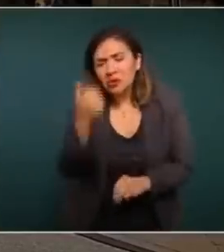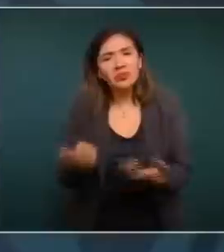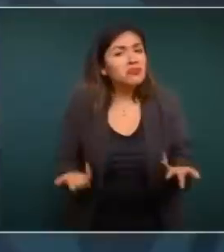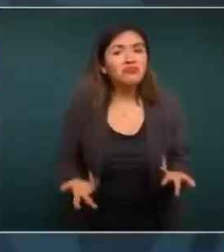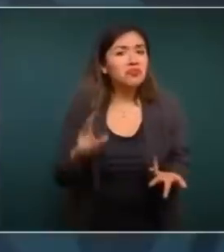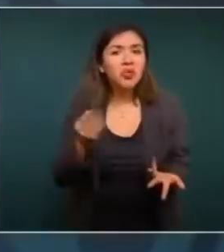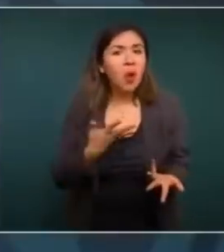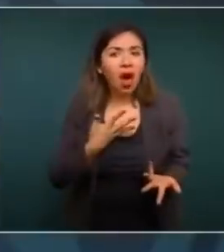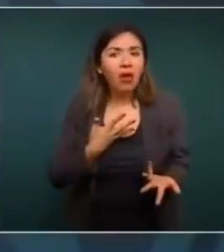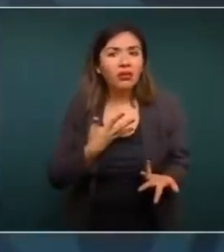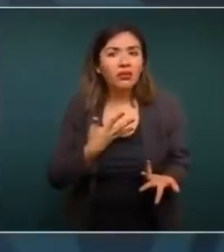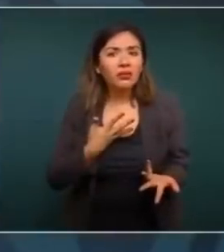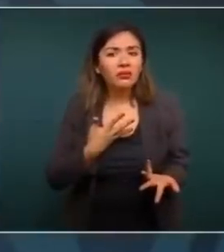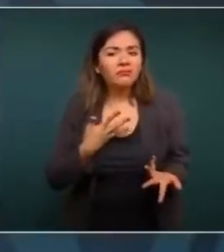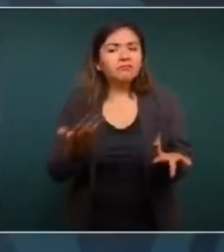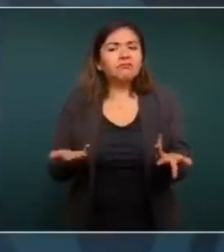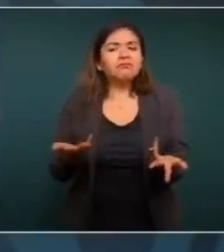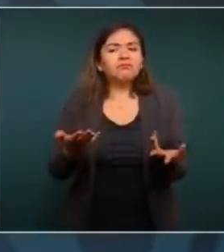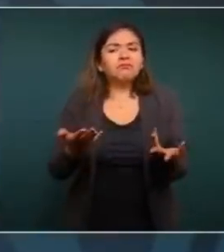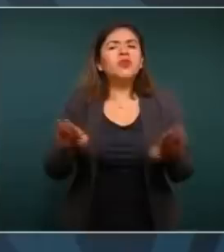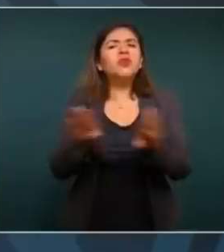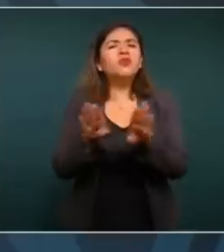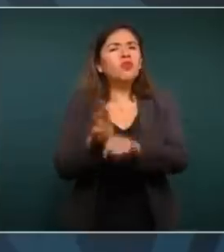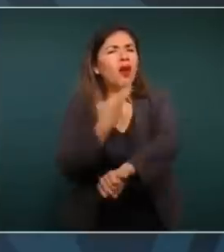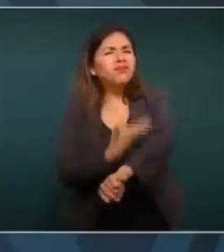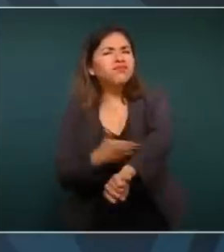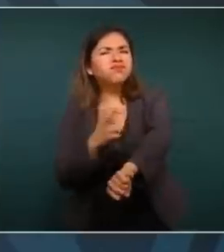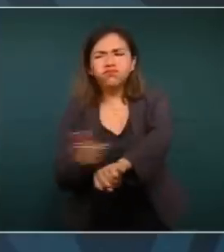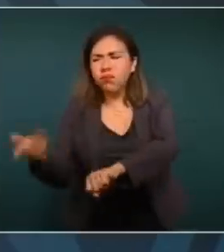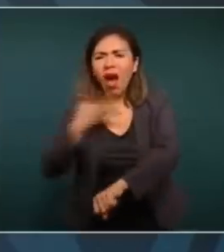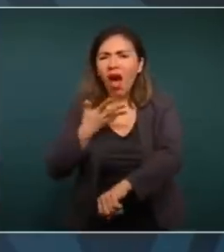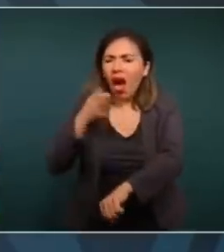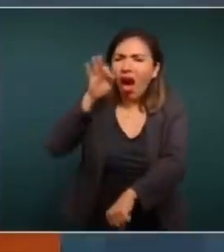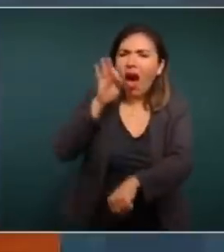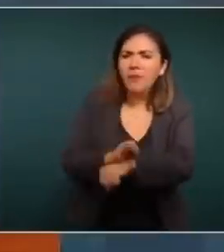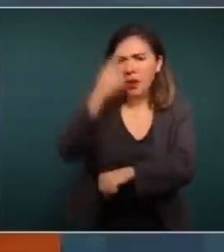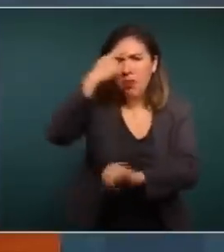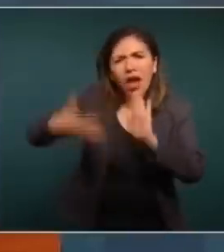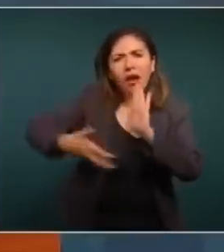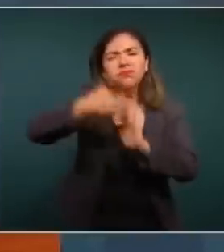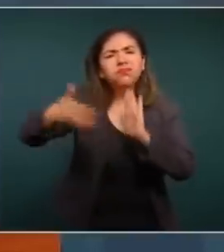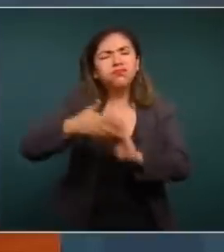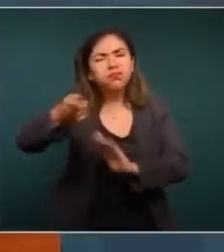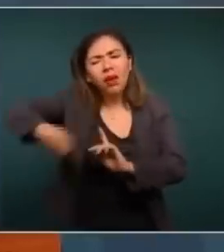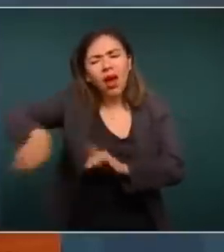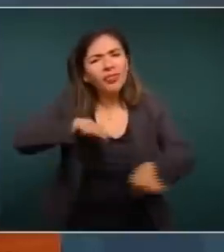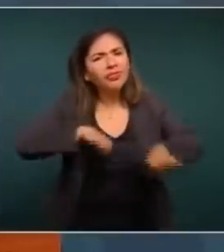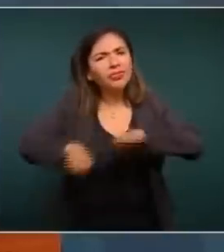procedería un amparo para una obra que se está haciendo